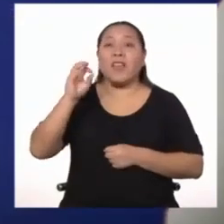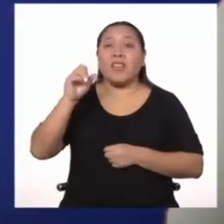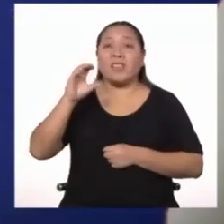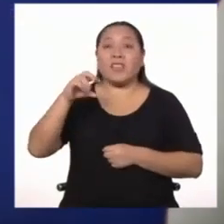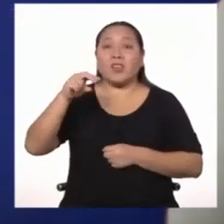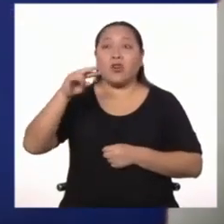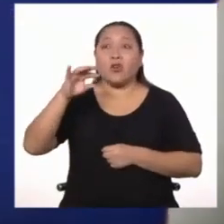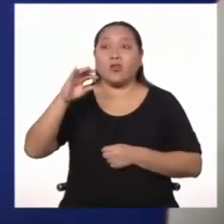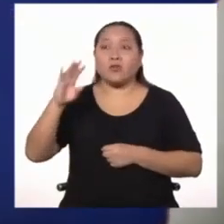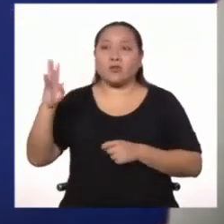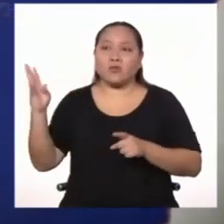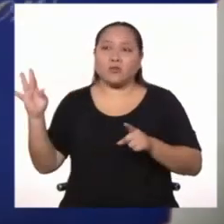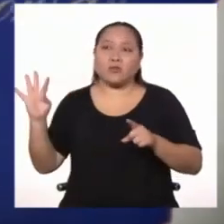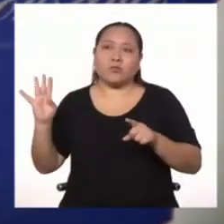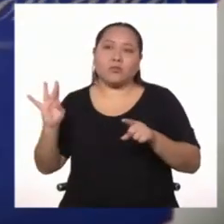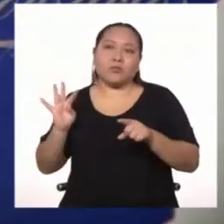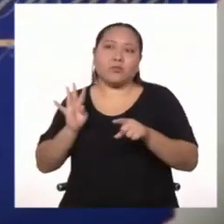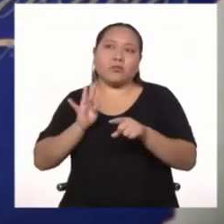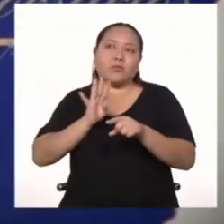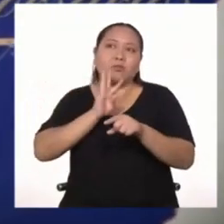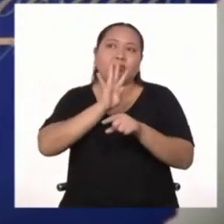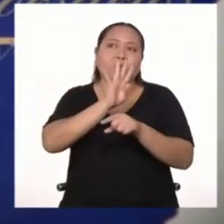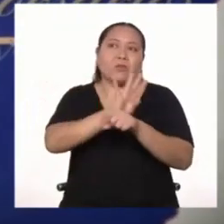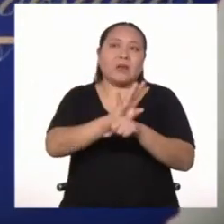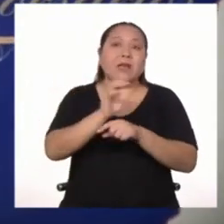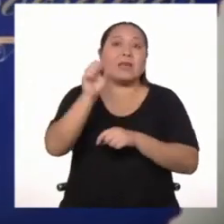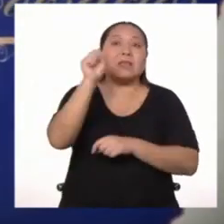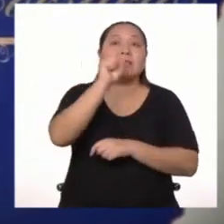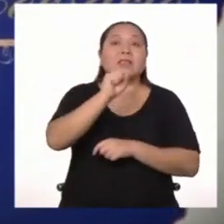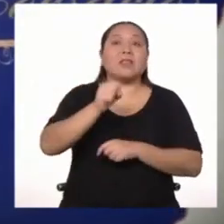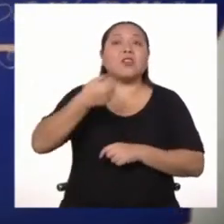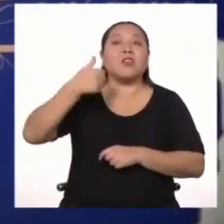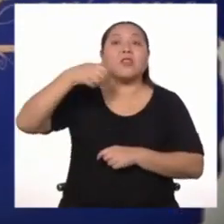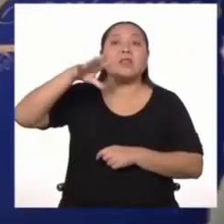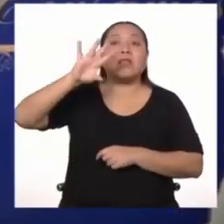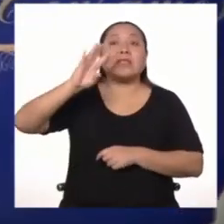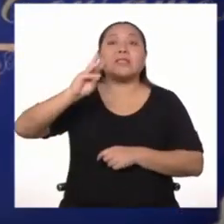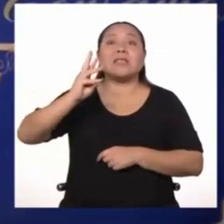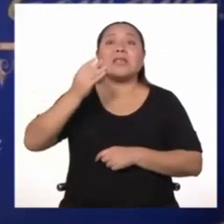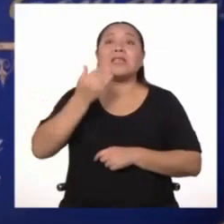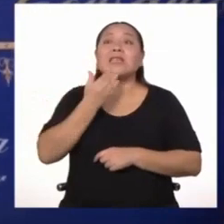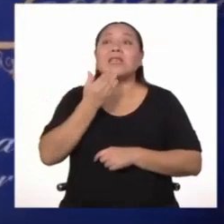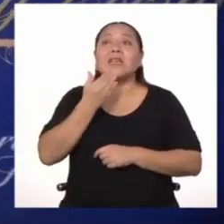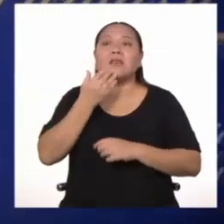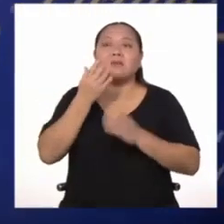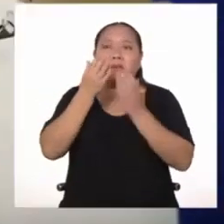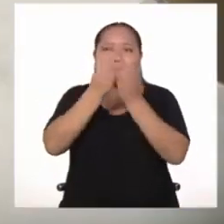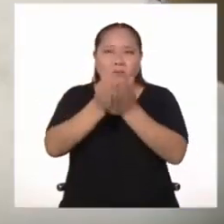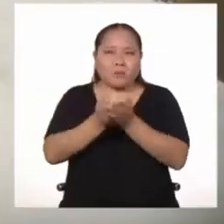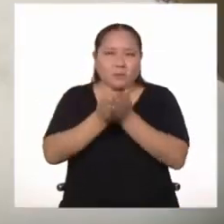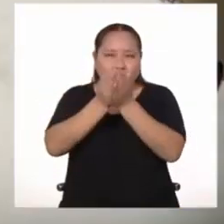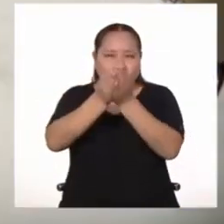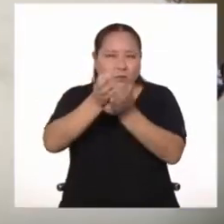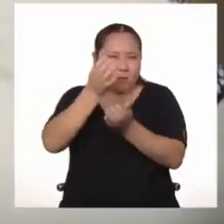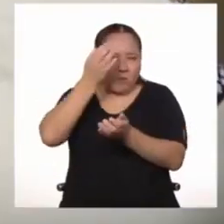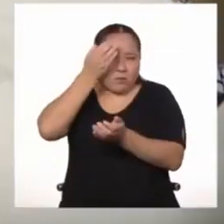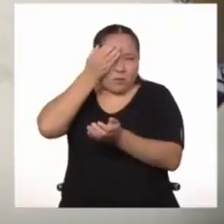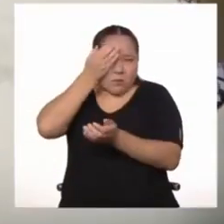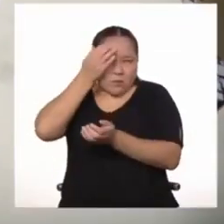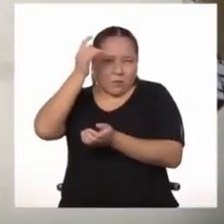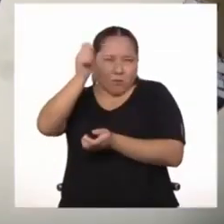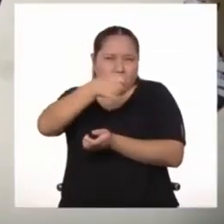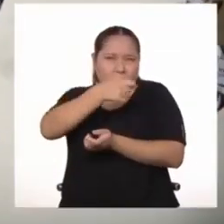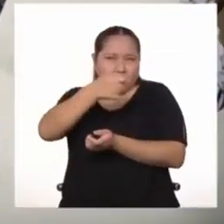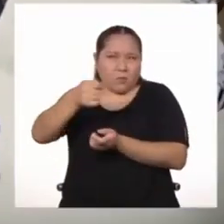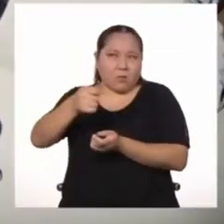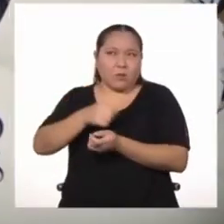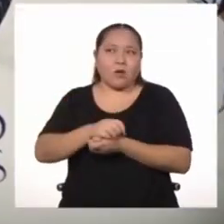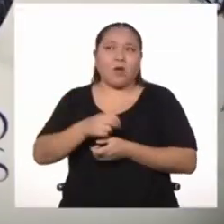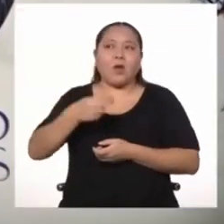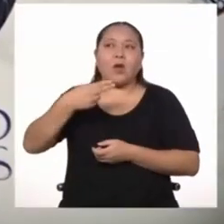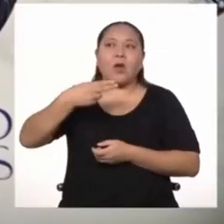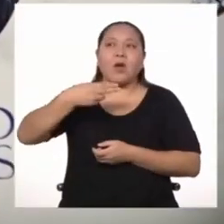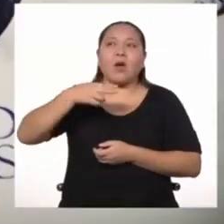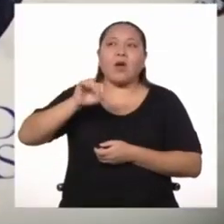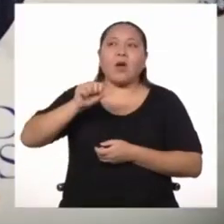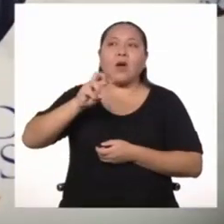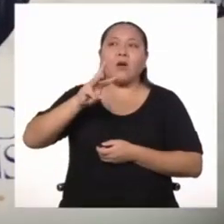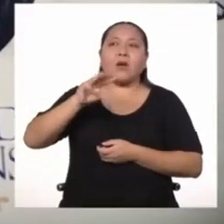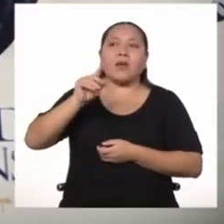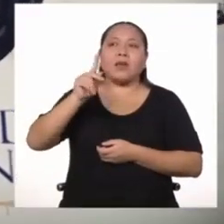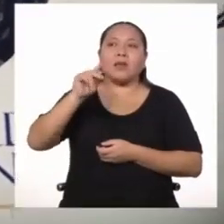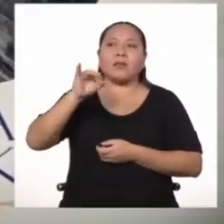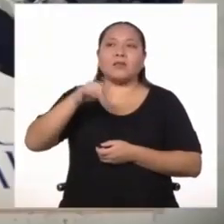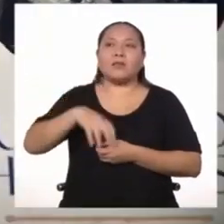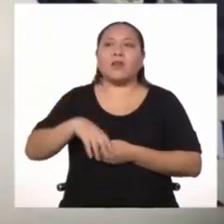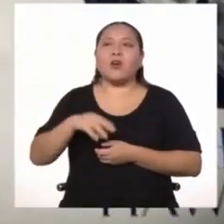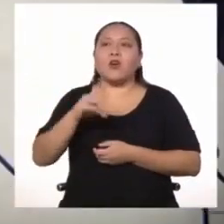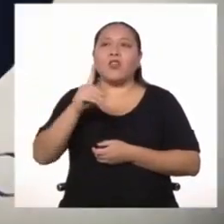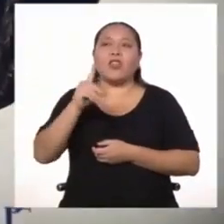costas en el siglo XVI fueron piratas y cursarios, como Richard Hawkins o Francis y John Drake.